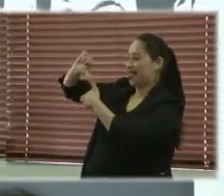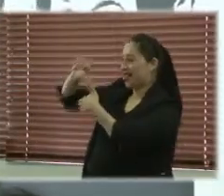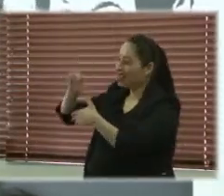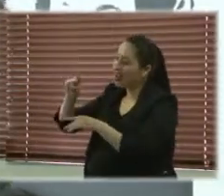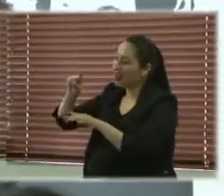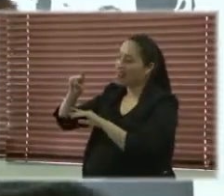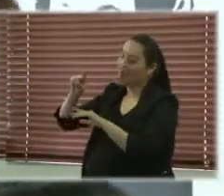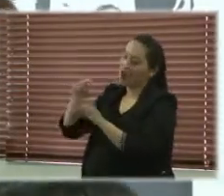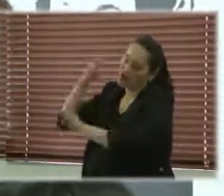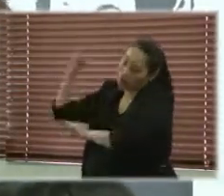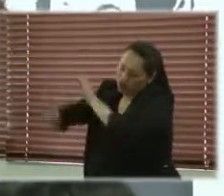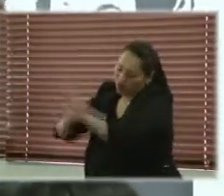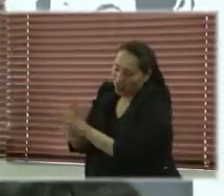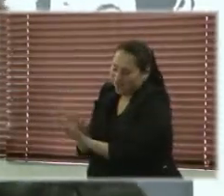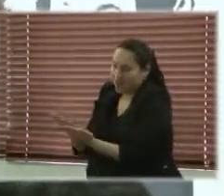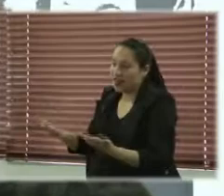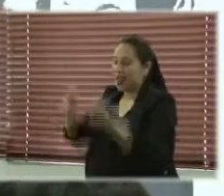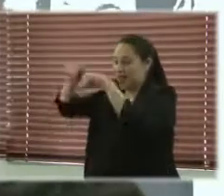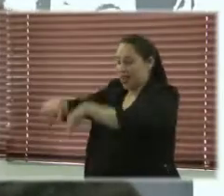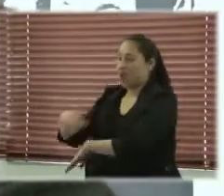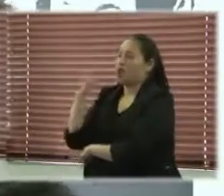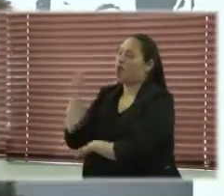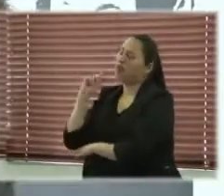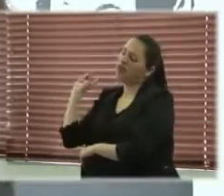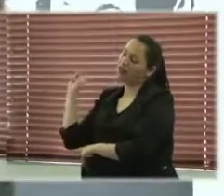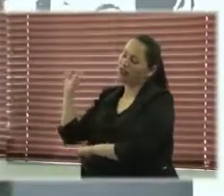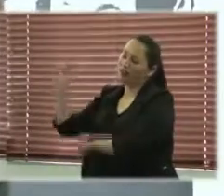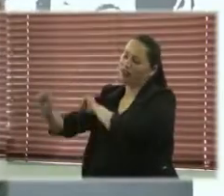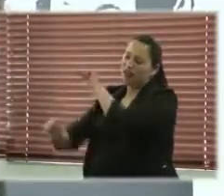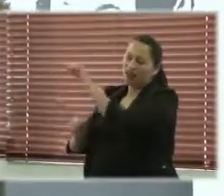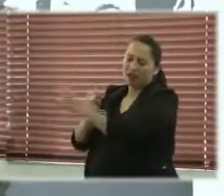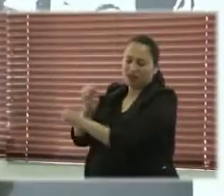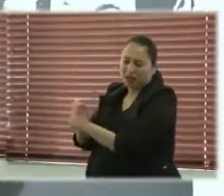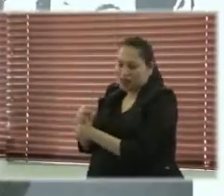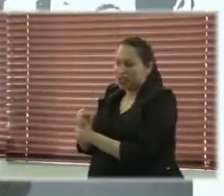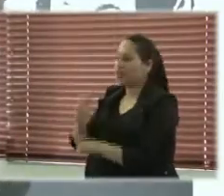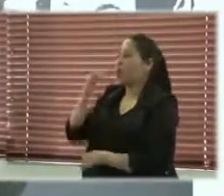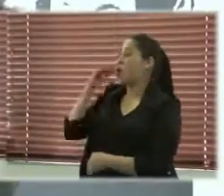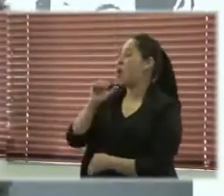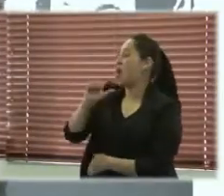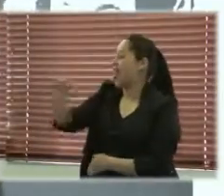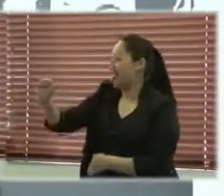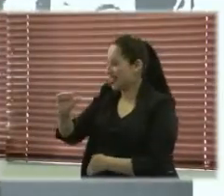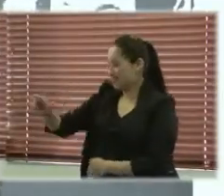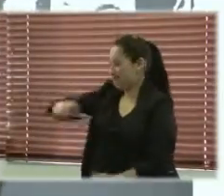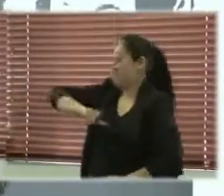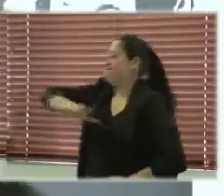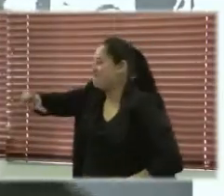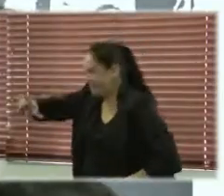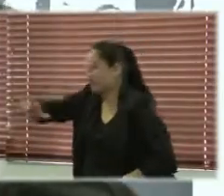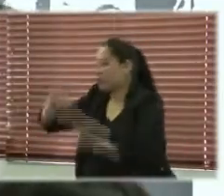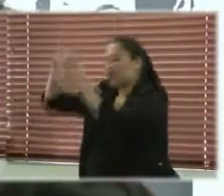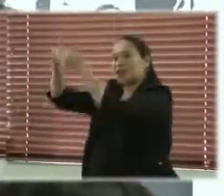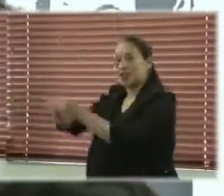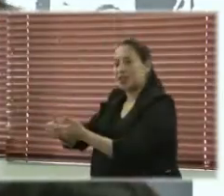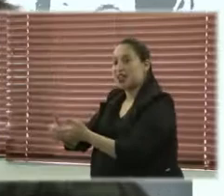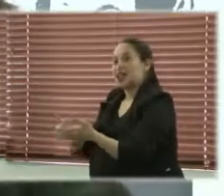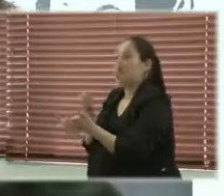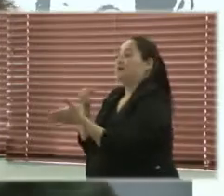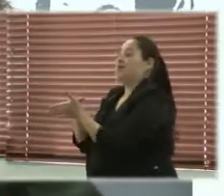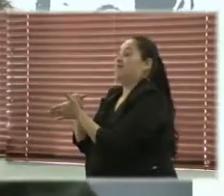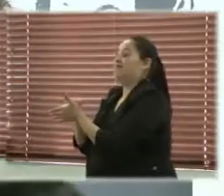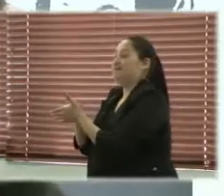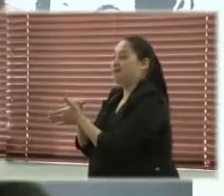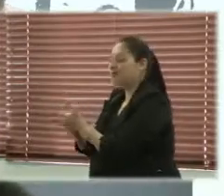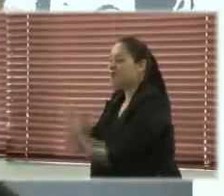Aquí en Colombia llevamos varios años, varias mujeres líderes con discapacidad tratando de empujar este